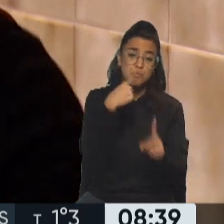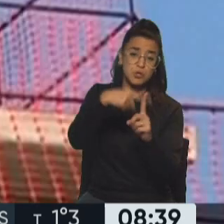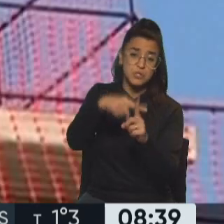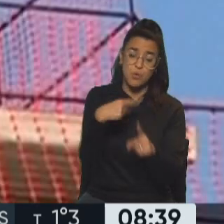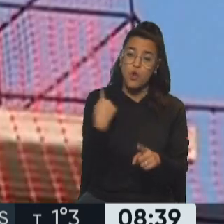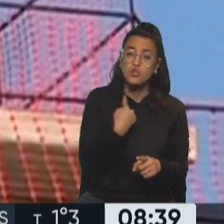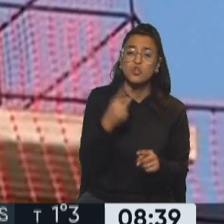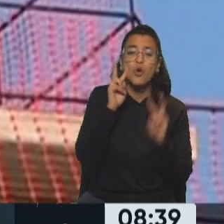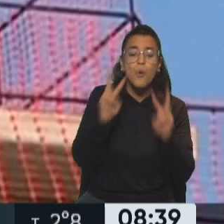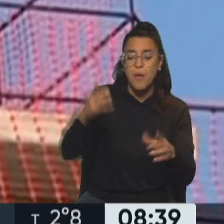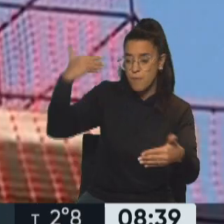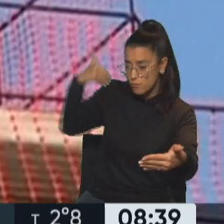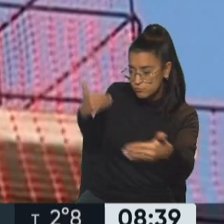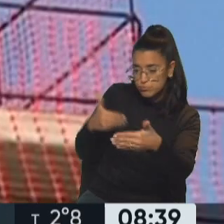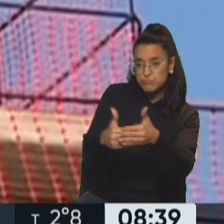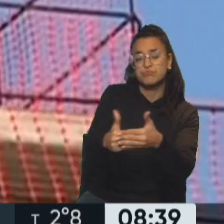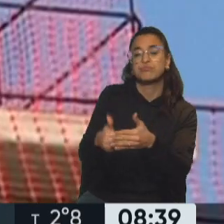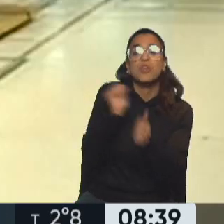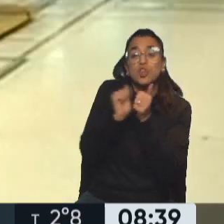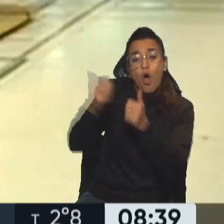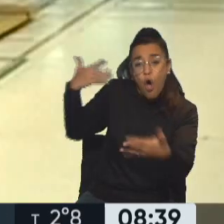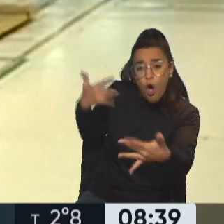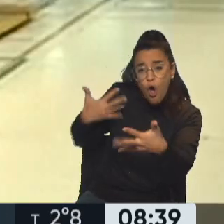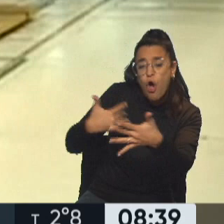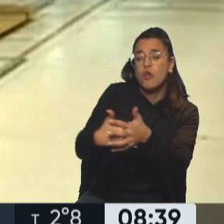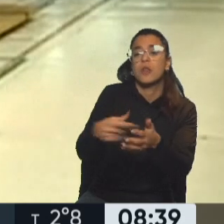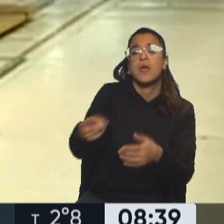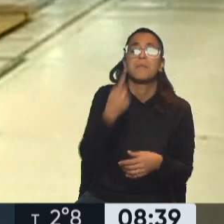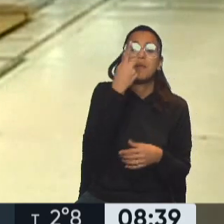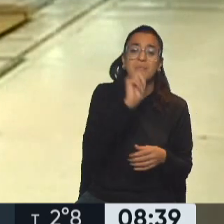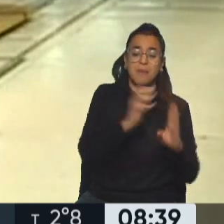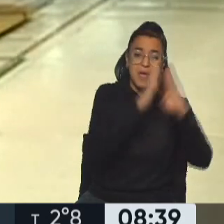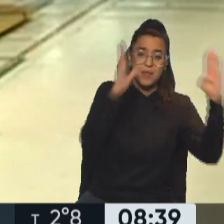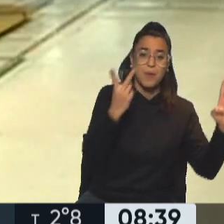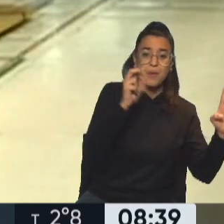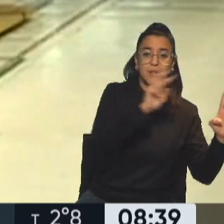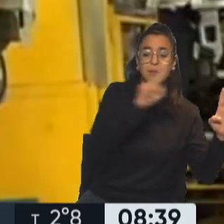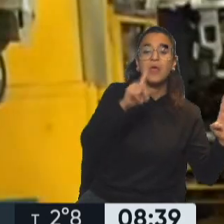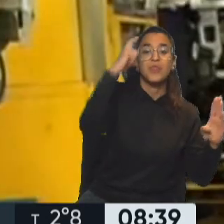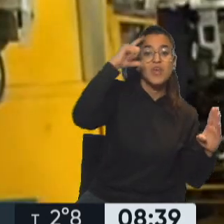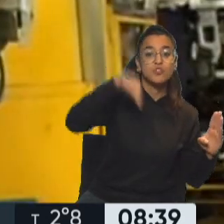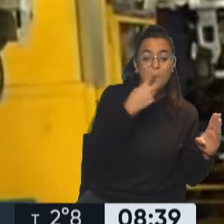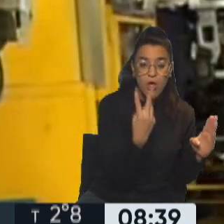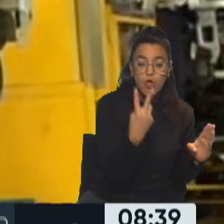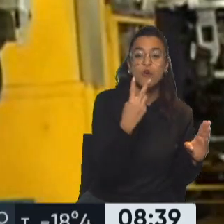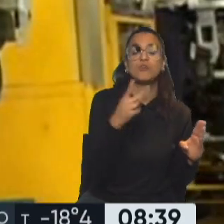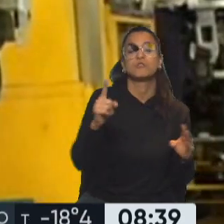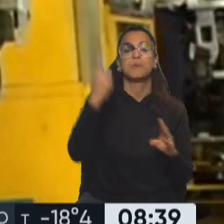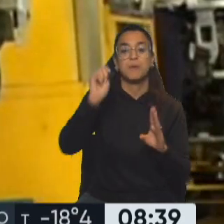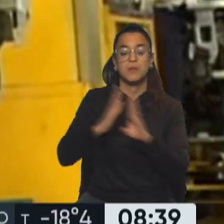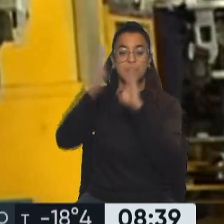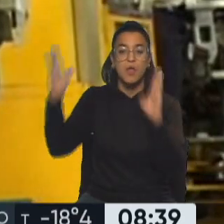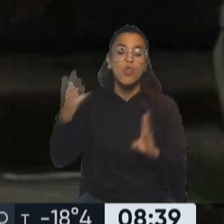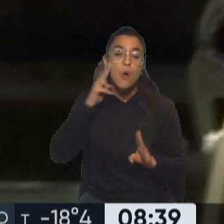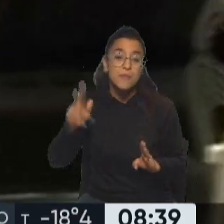miramos la tendencia histórica en lo que fue el primer trimestre del 2021, estaban un 10,2, si miramos lo que fue el primer trimestre del